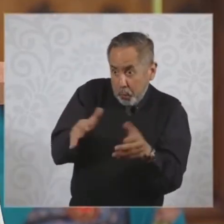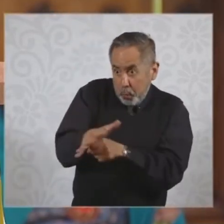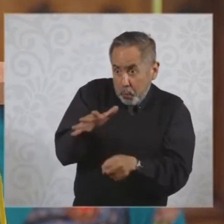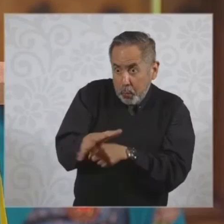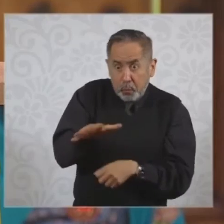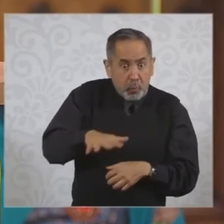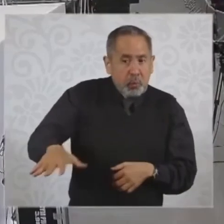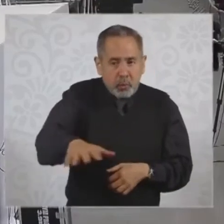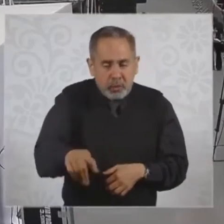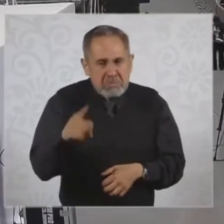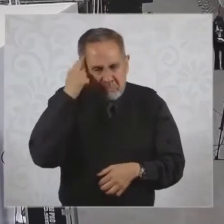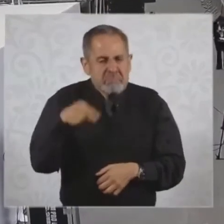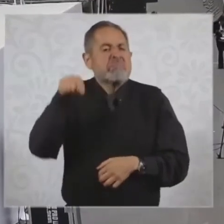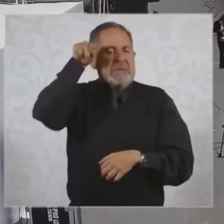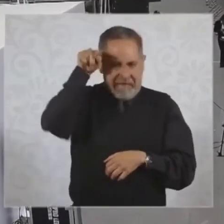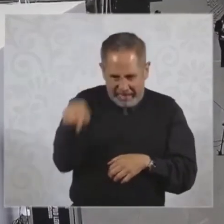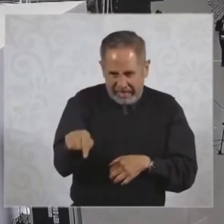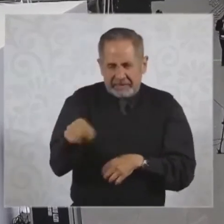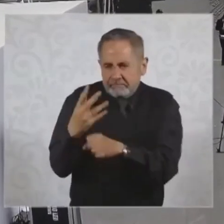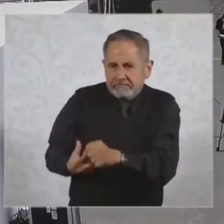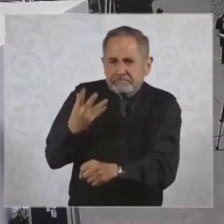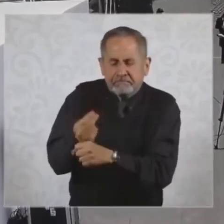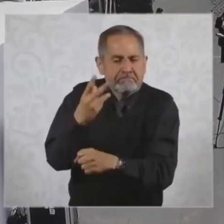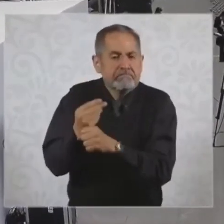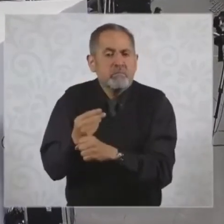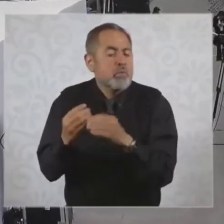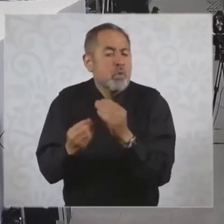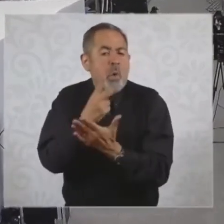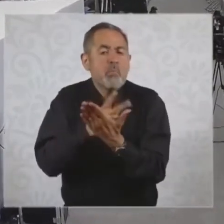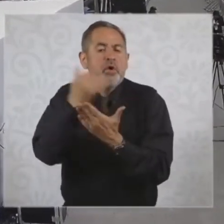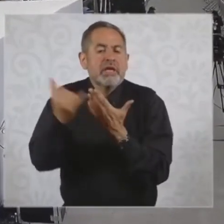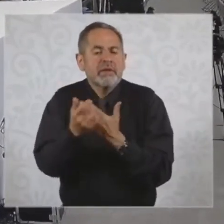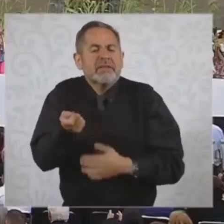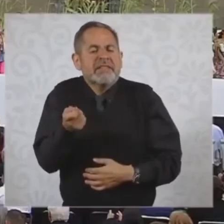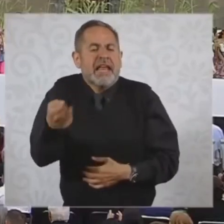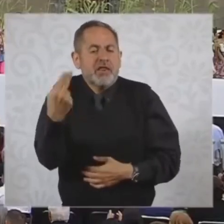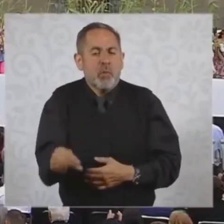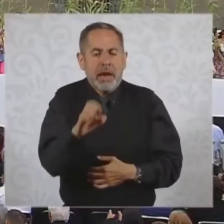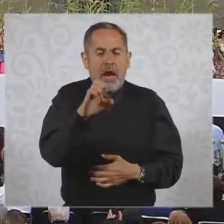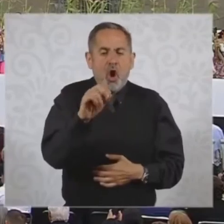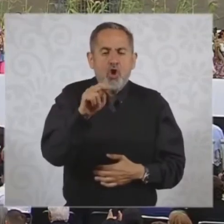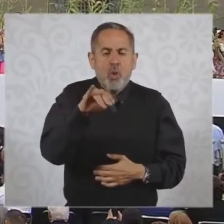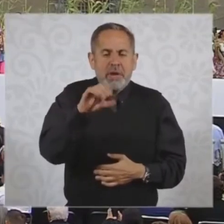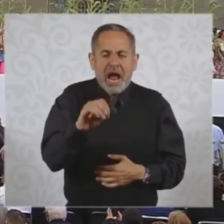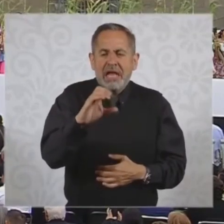vamos a hacer un proyecto que le llamamos de economía circular.